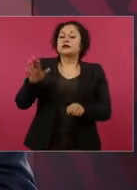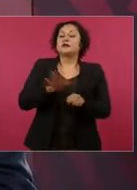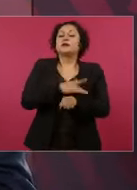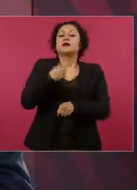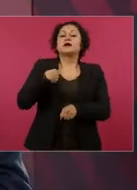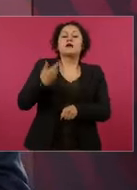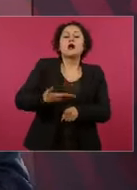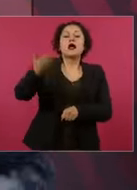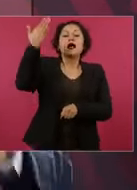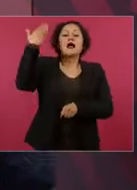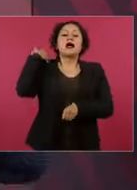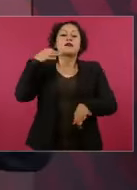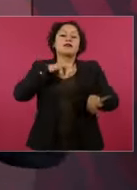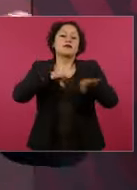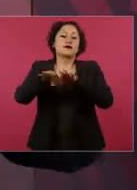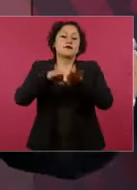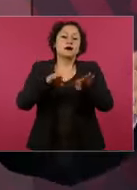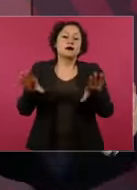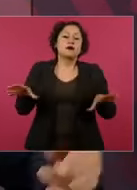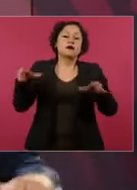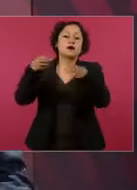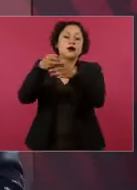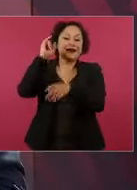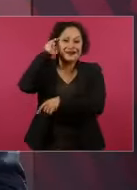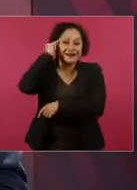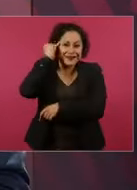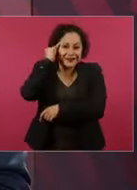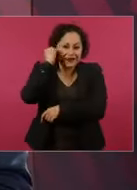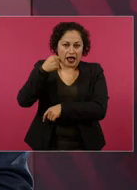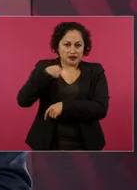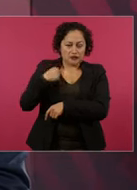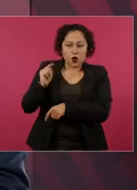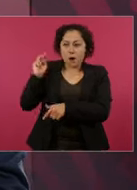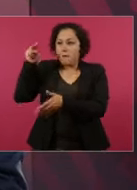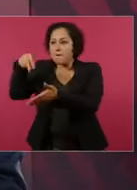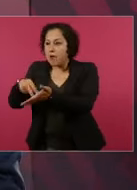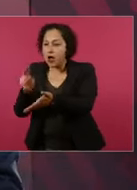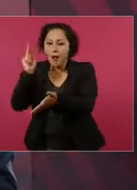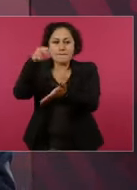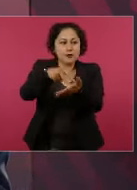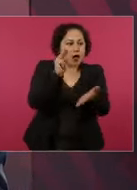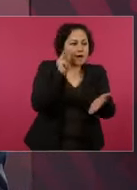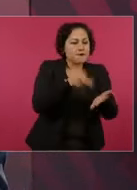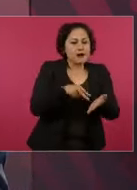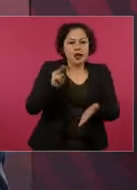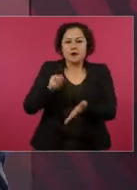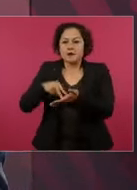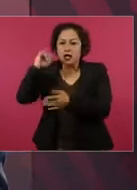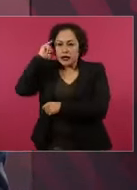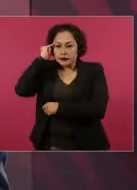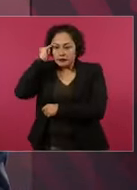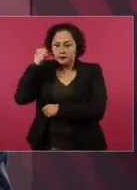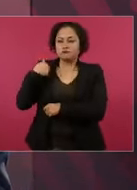indígenas, conocí el sistema y funcionaba